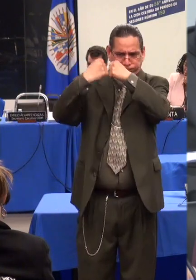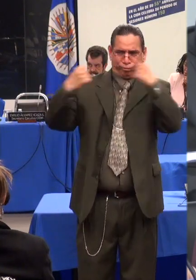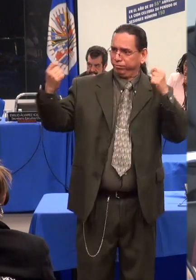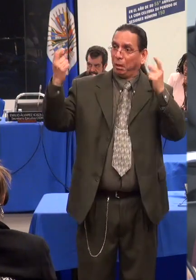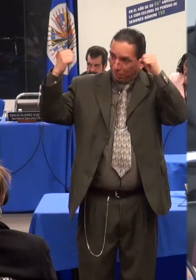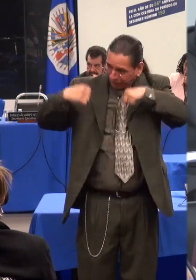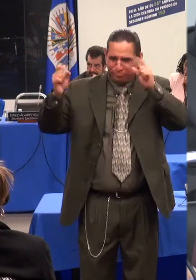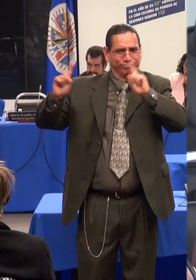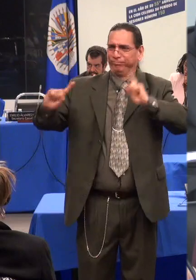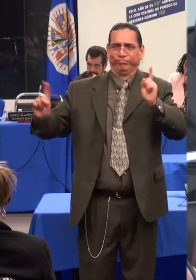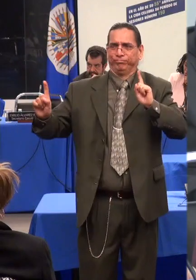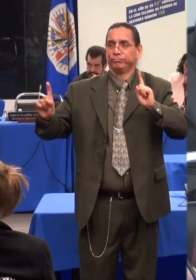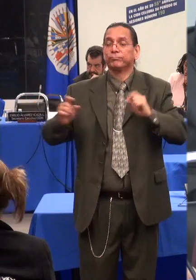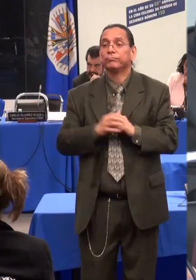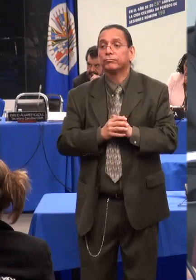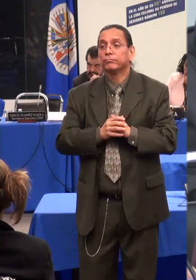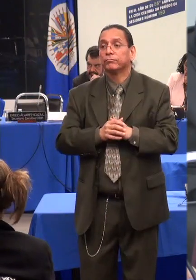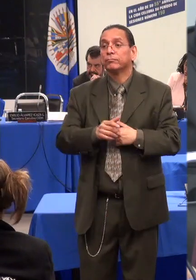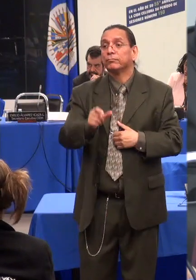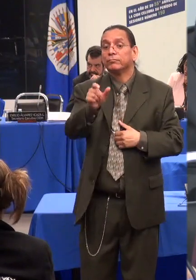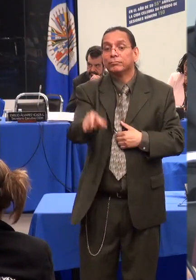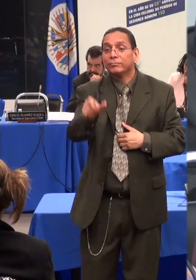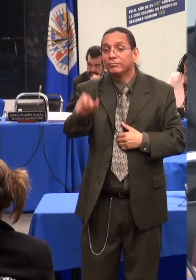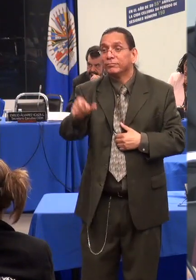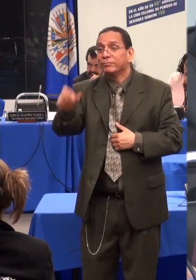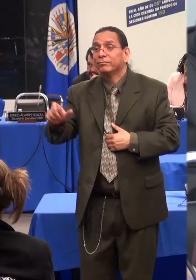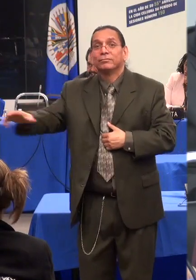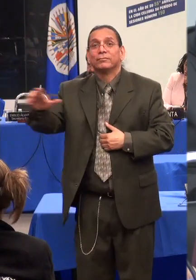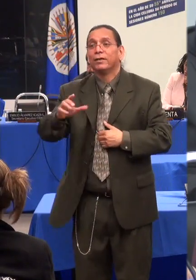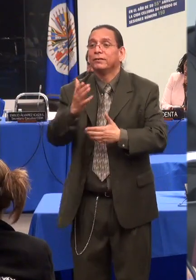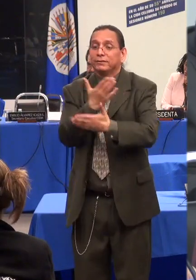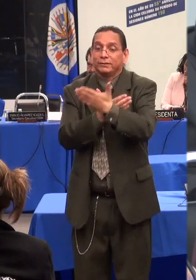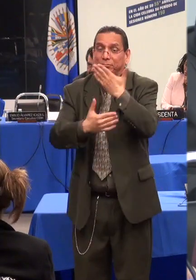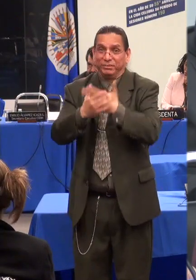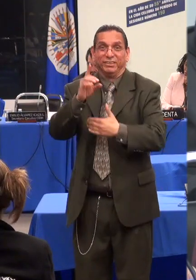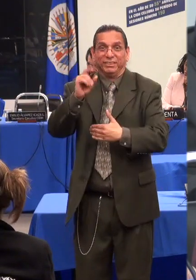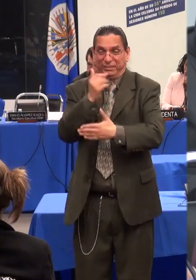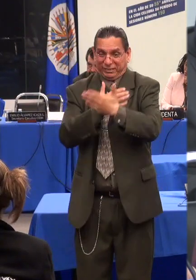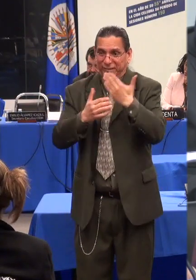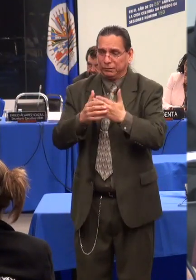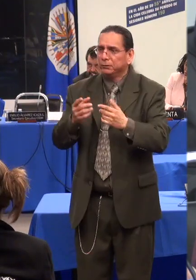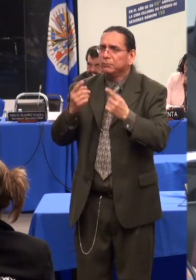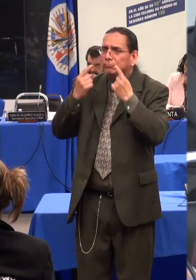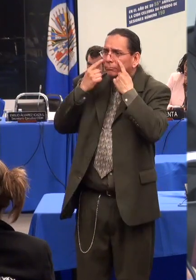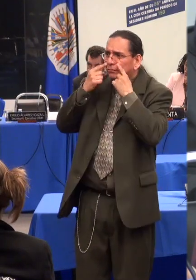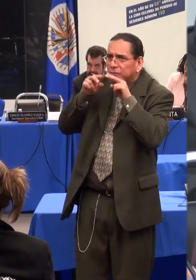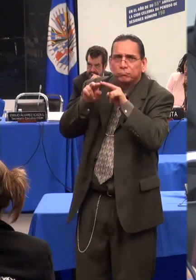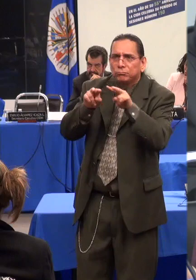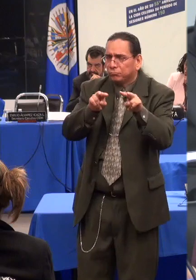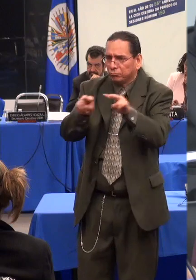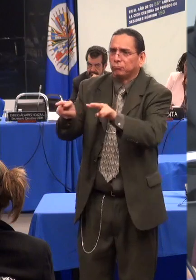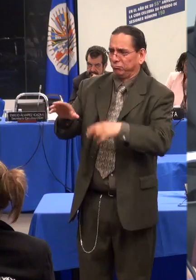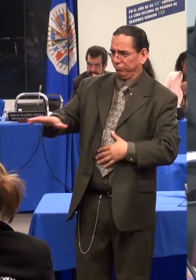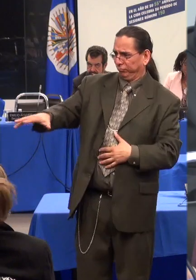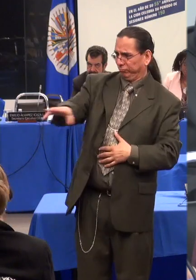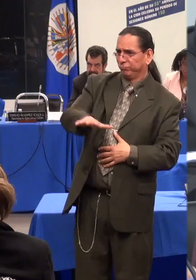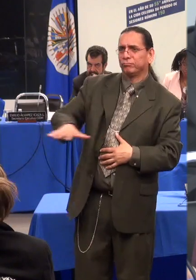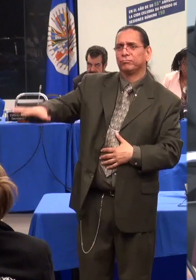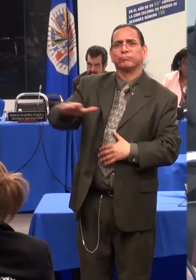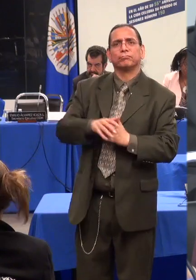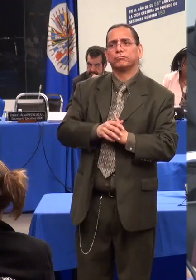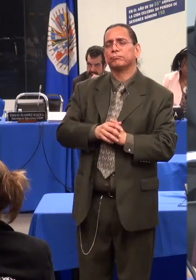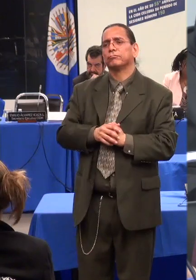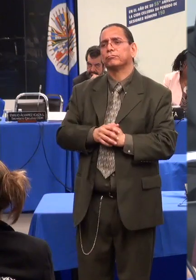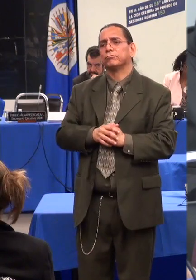reproducirse se ve controlada y sustraída. En Colombia, la carencia de datos comparables sobre violencia sexual contra las personas con discapacidad